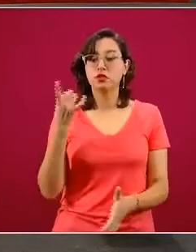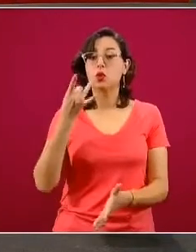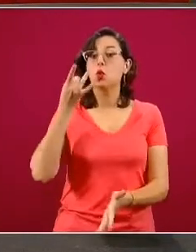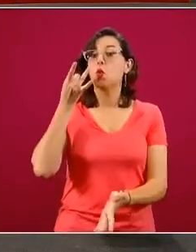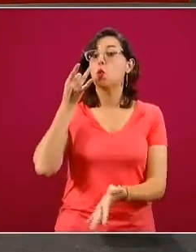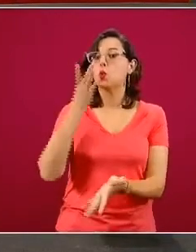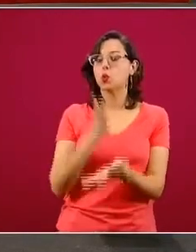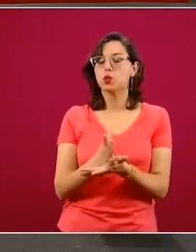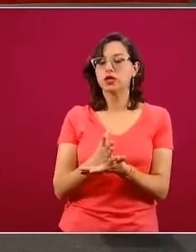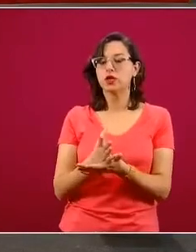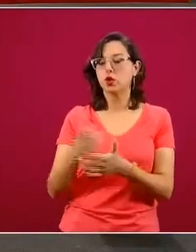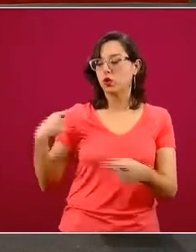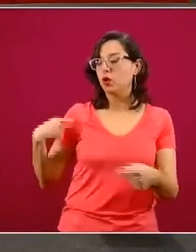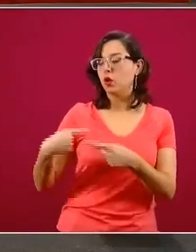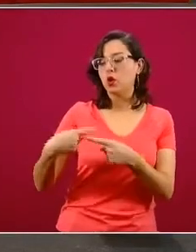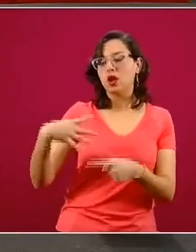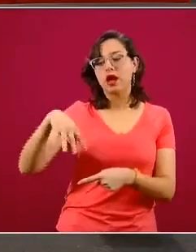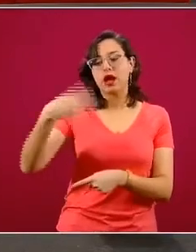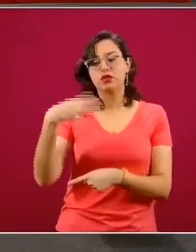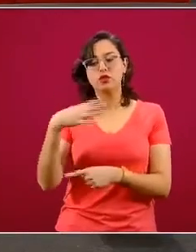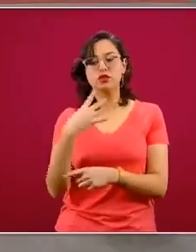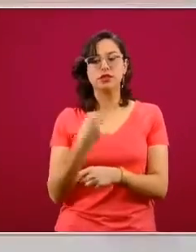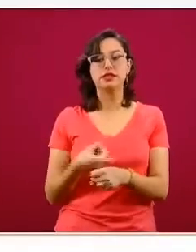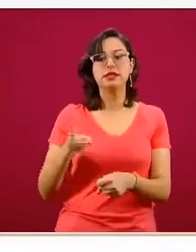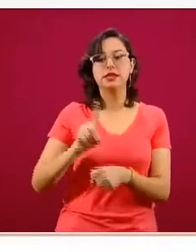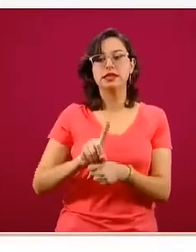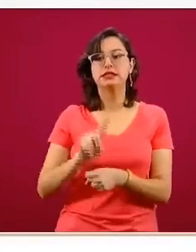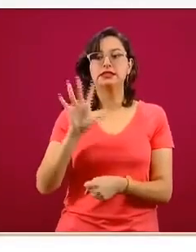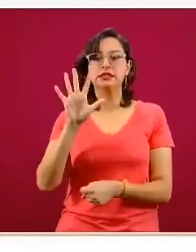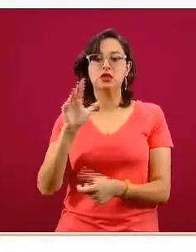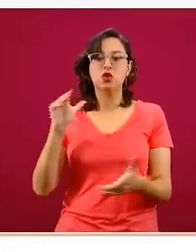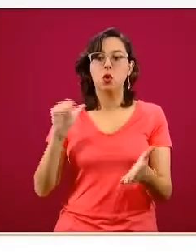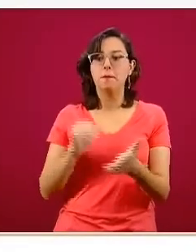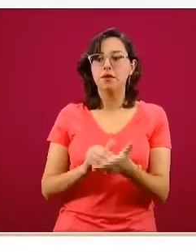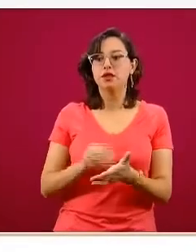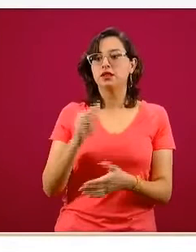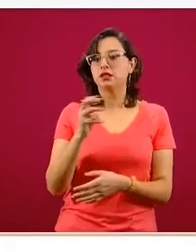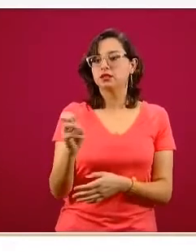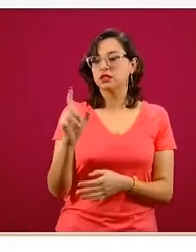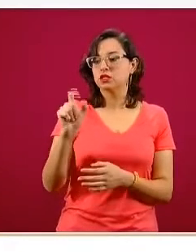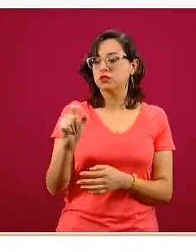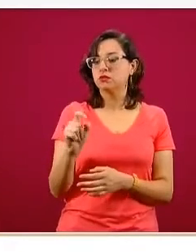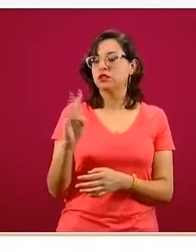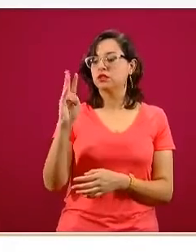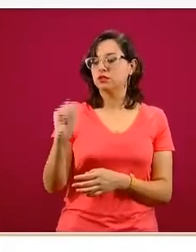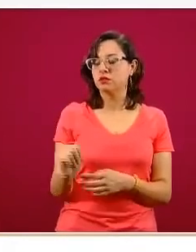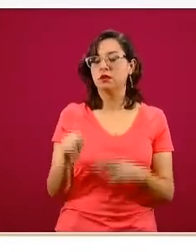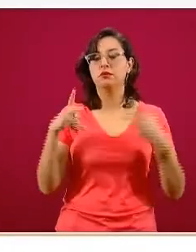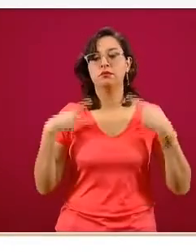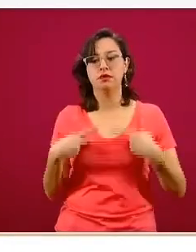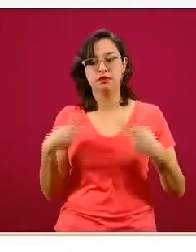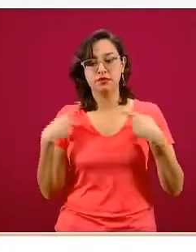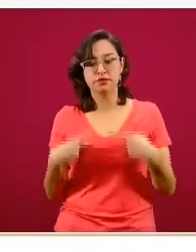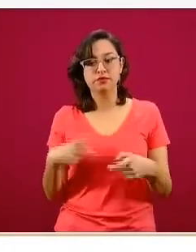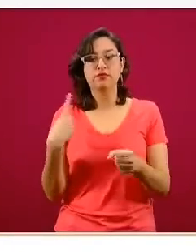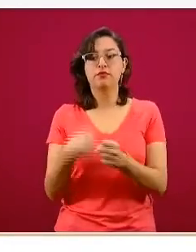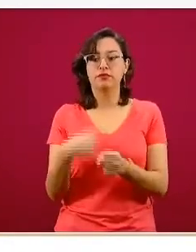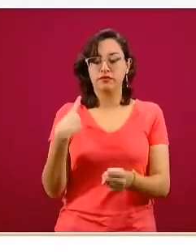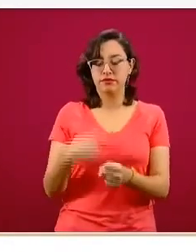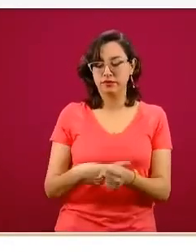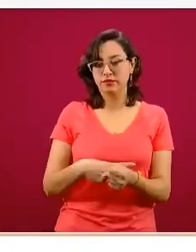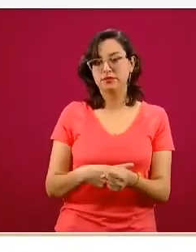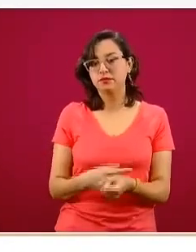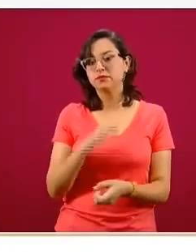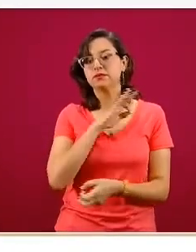sólo con la distribución de los 5 mil 329 casos que representan la epidemia activa en México. Seguimos